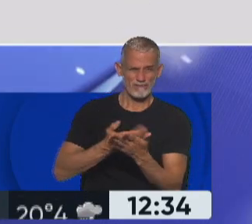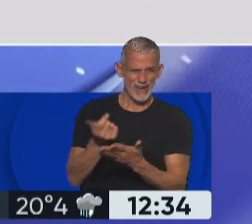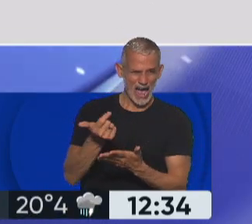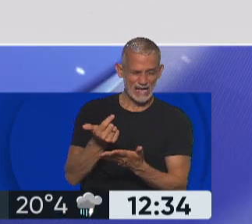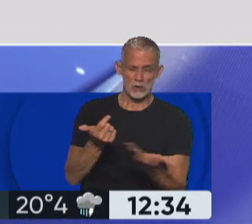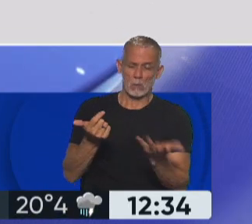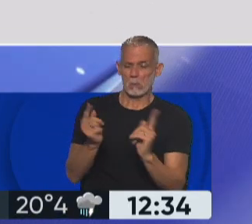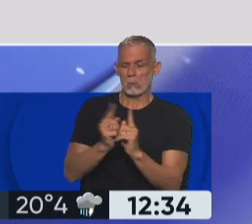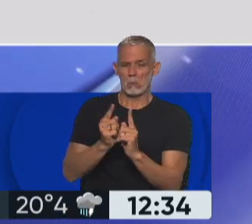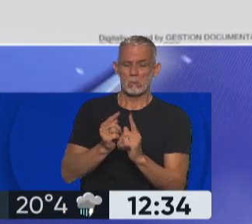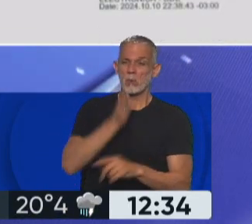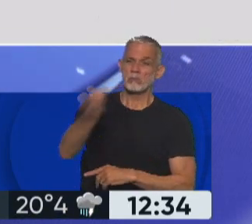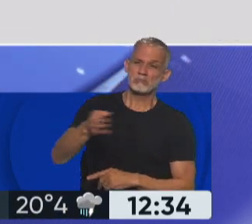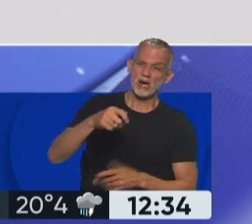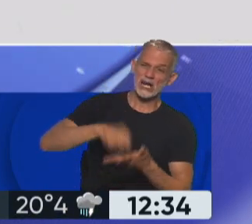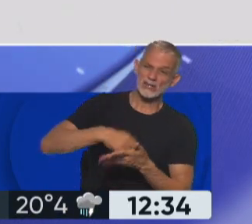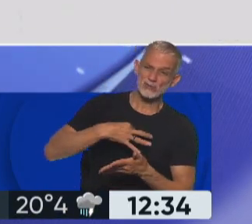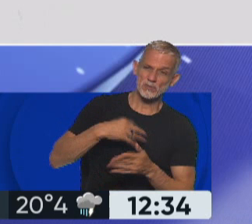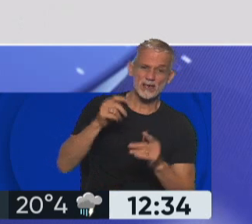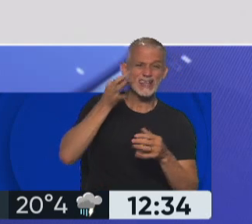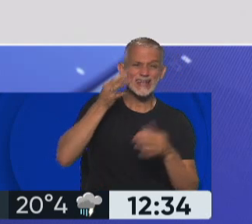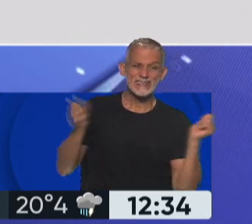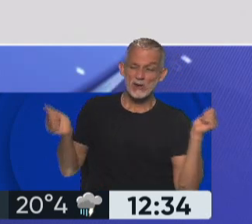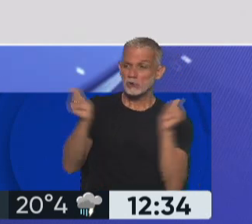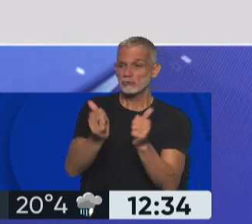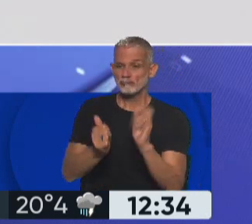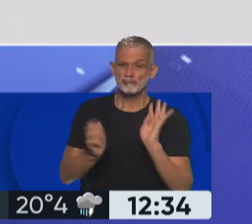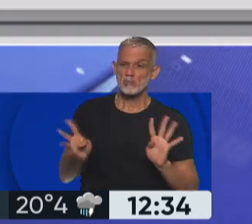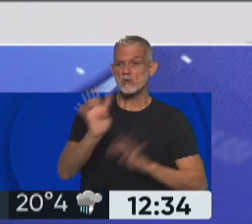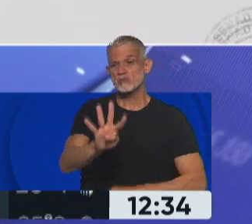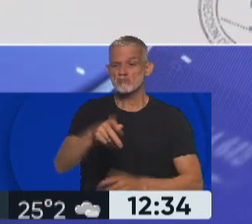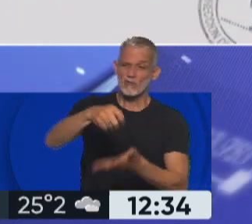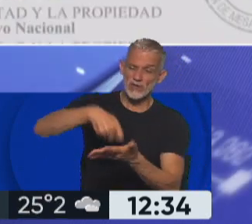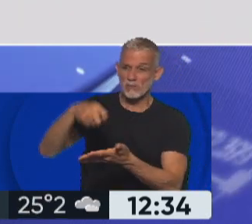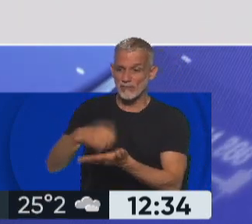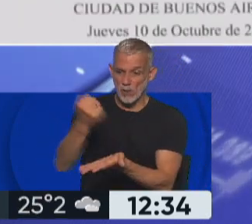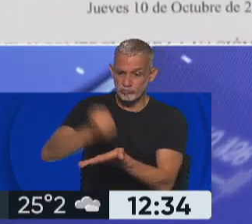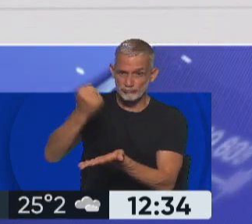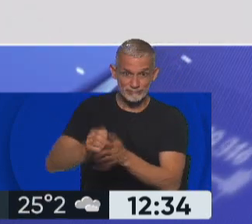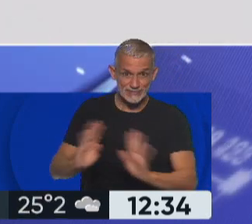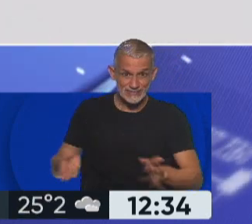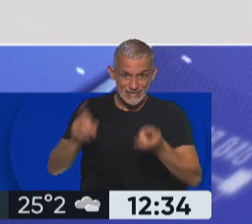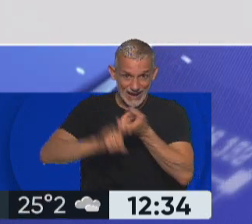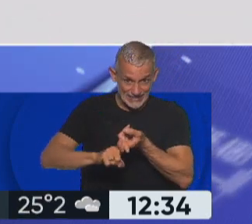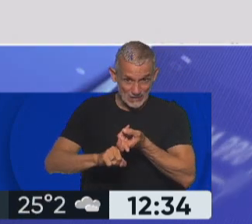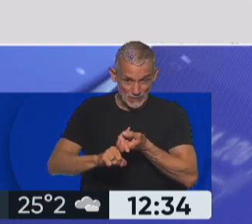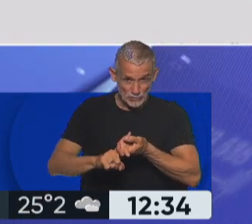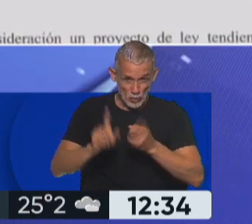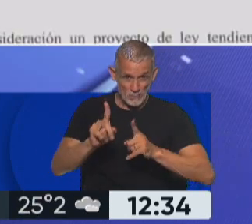sencillo que es ir al registro civil con los testigos y sellar ese